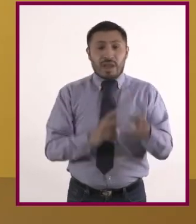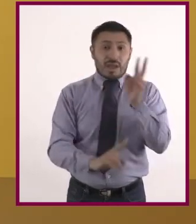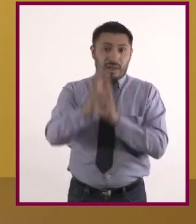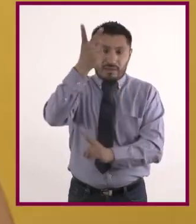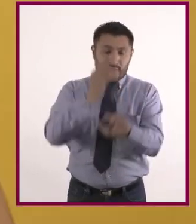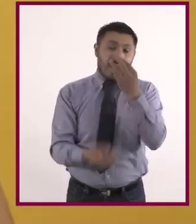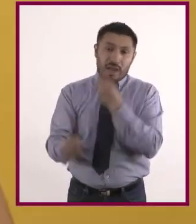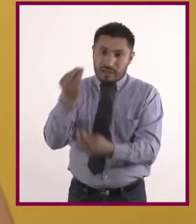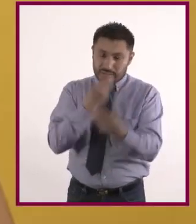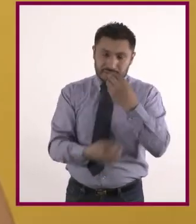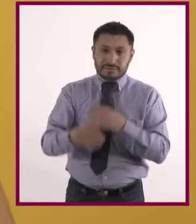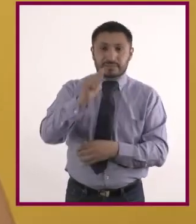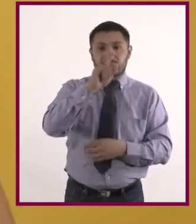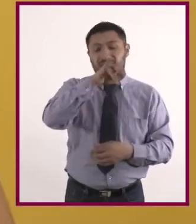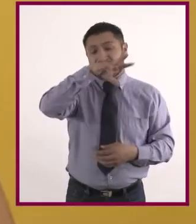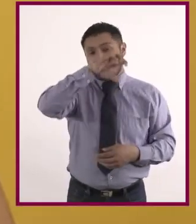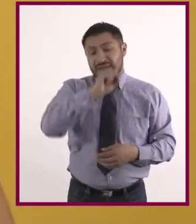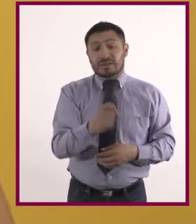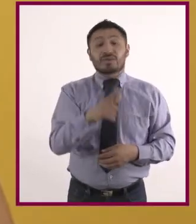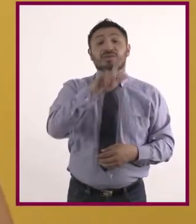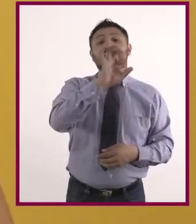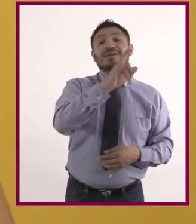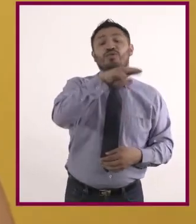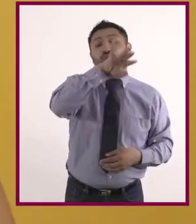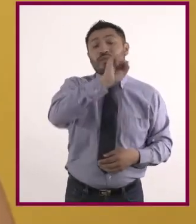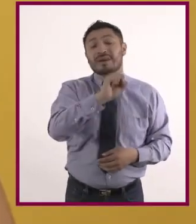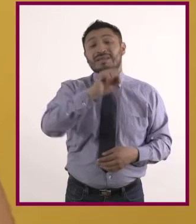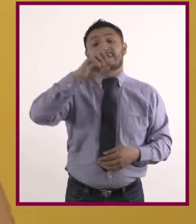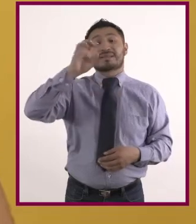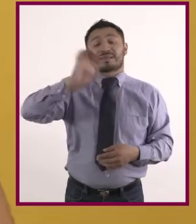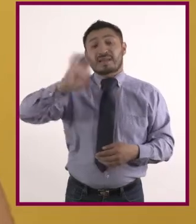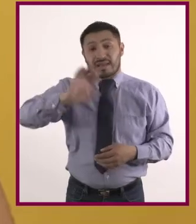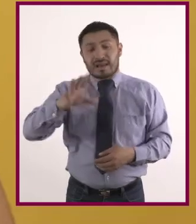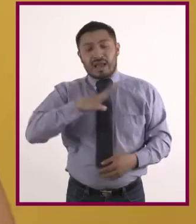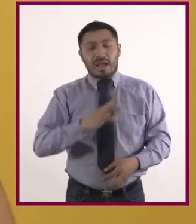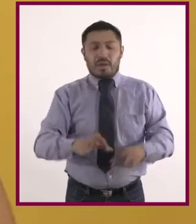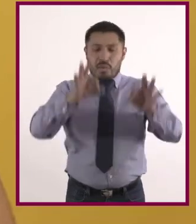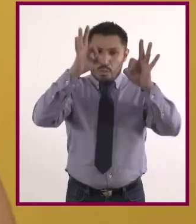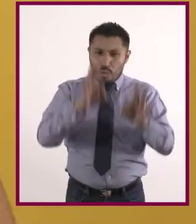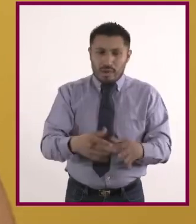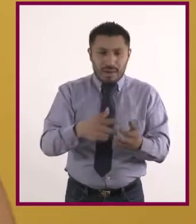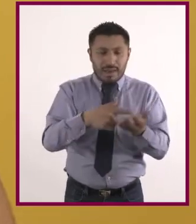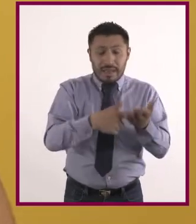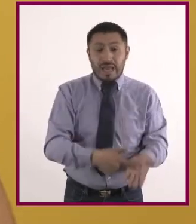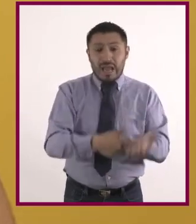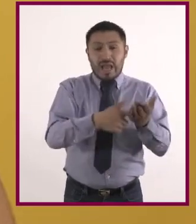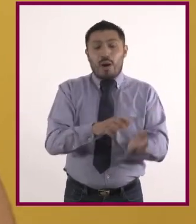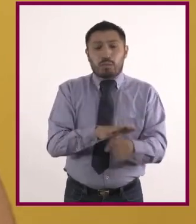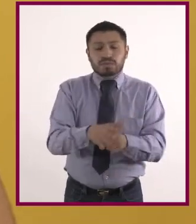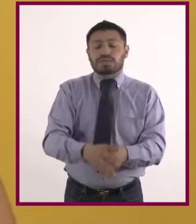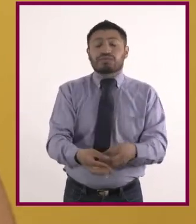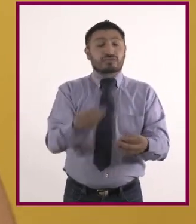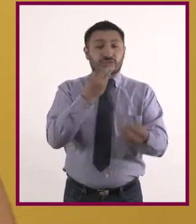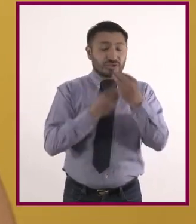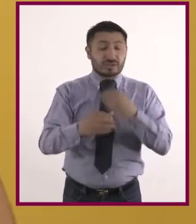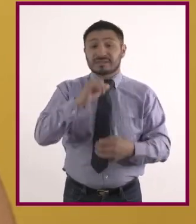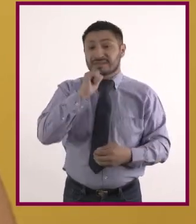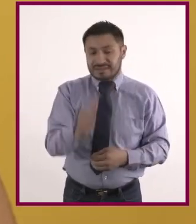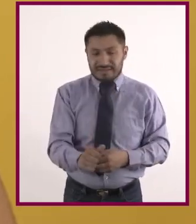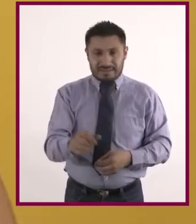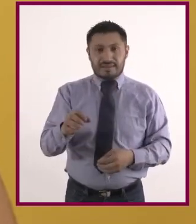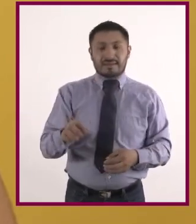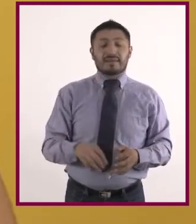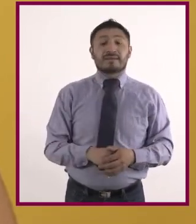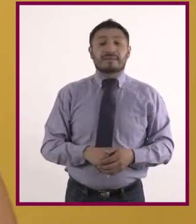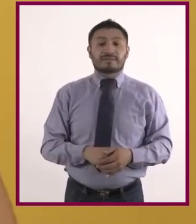vegetales. Alimentos como legumbres y cereales aportan proteínas de calidad sin grasas saturadas ni colesterol como los alimentos de